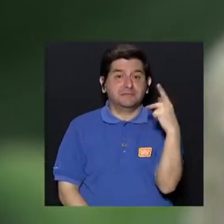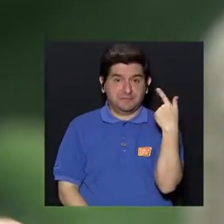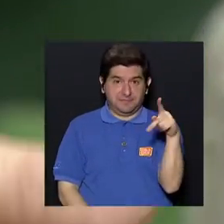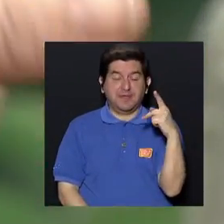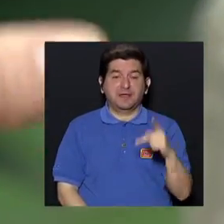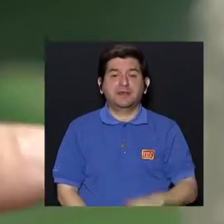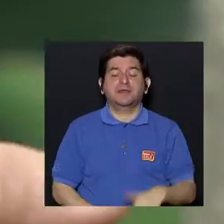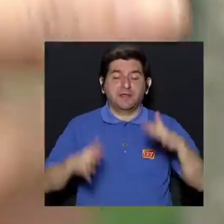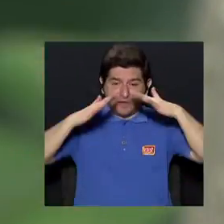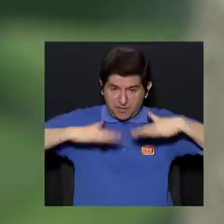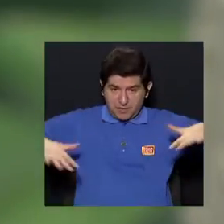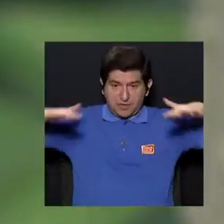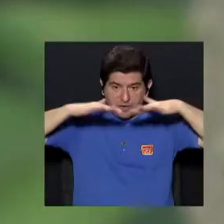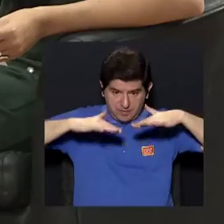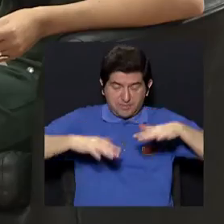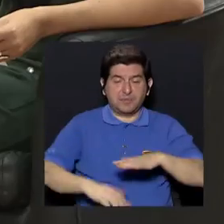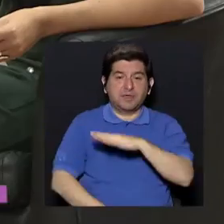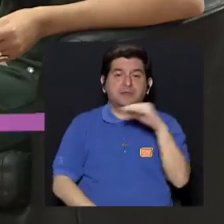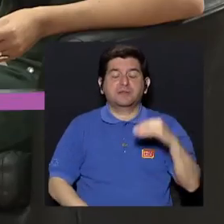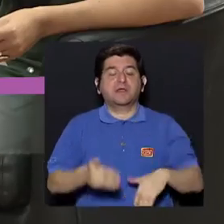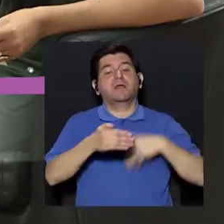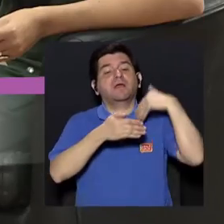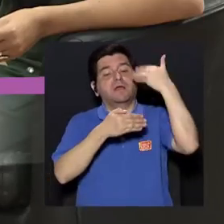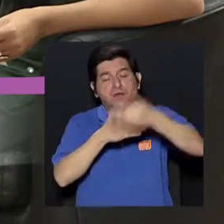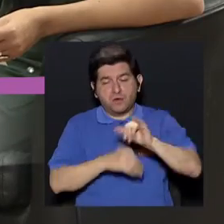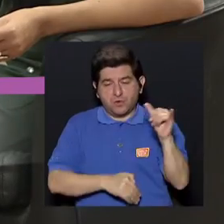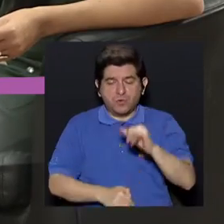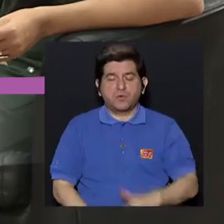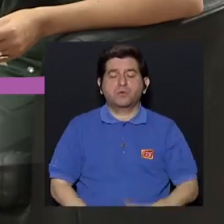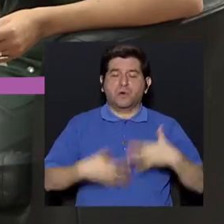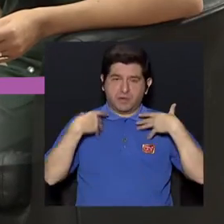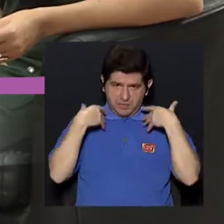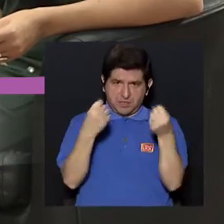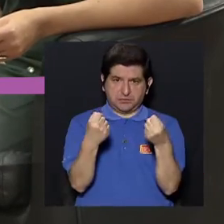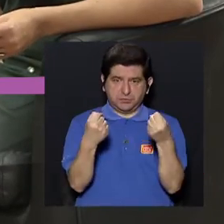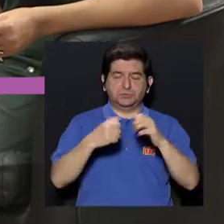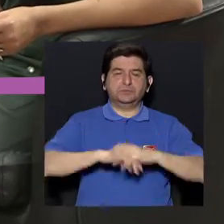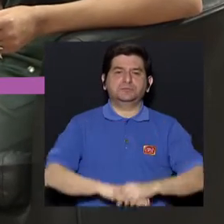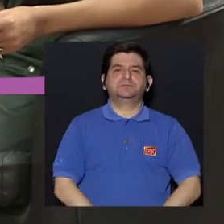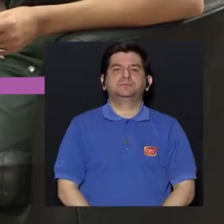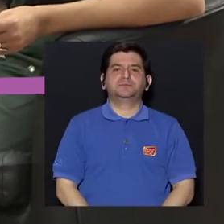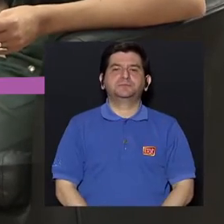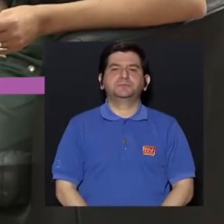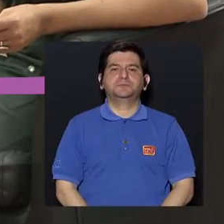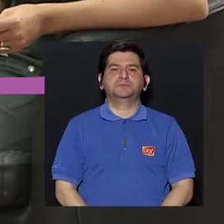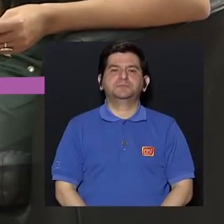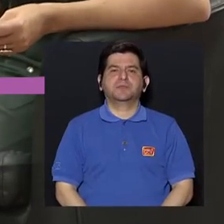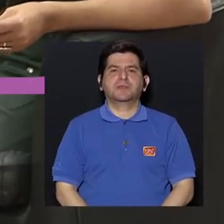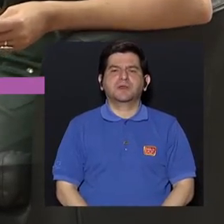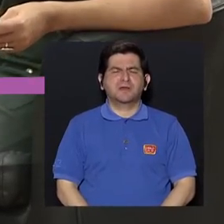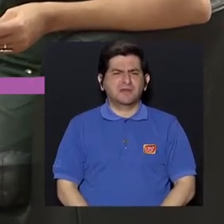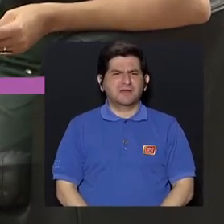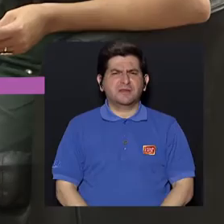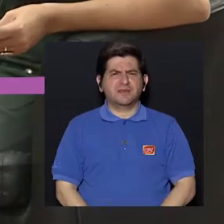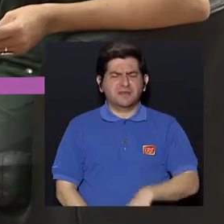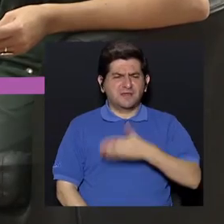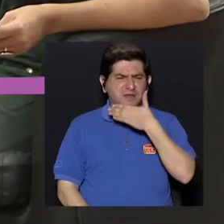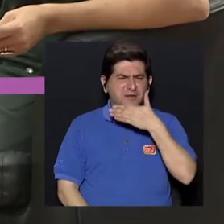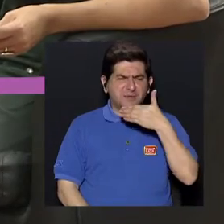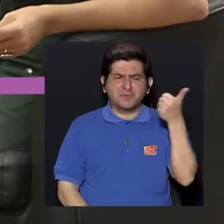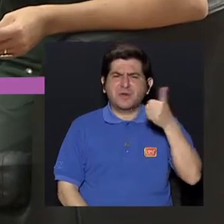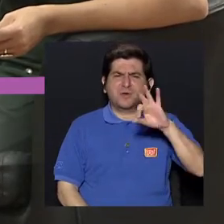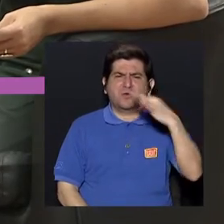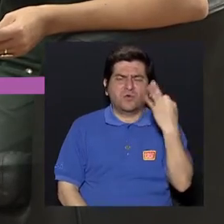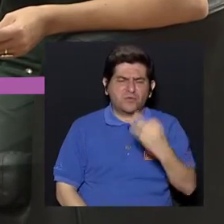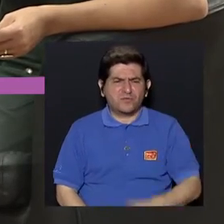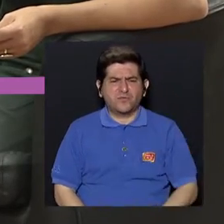peligrosos para el ambiente y, subsecuentemente, para la salud. ¿Y cómo es la mejor forma de desecharlo?